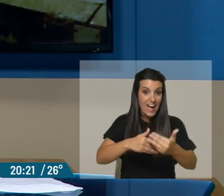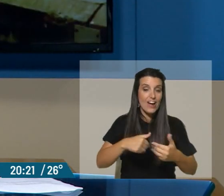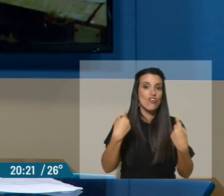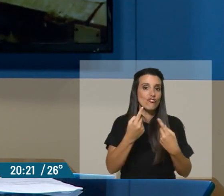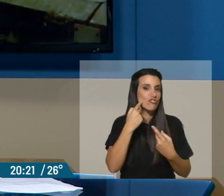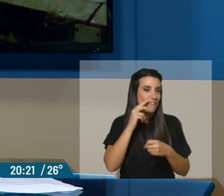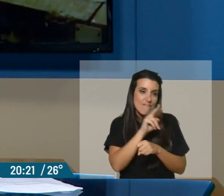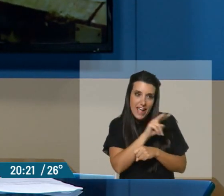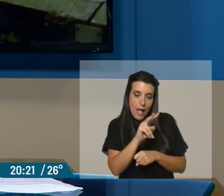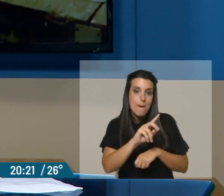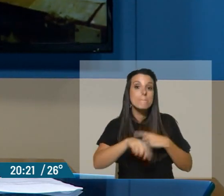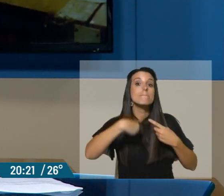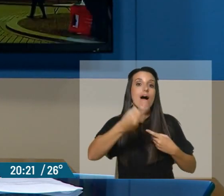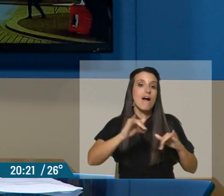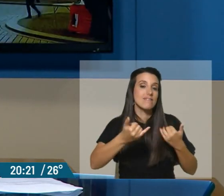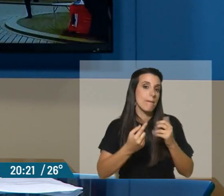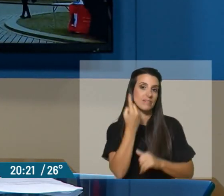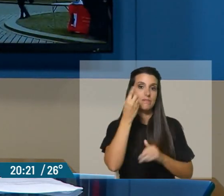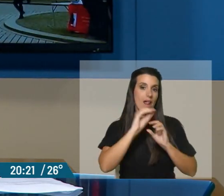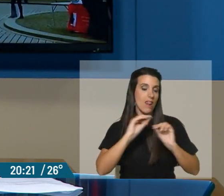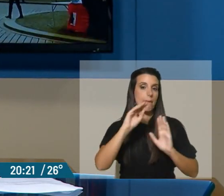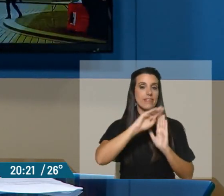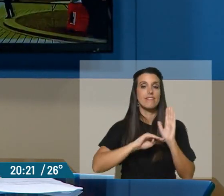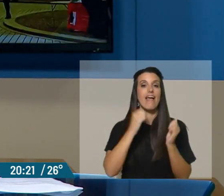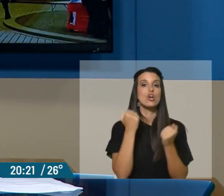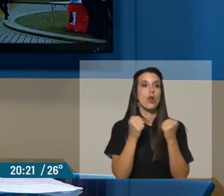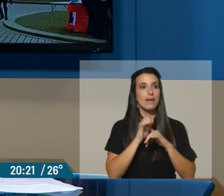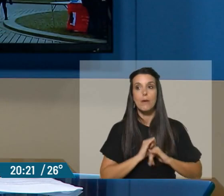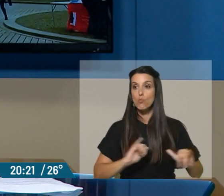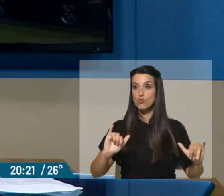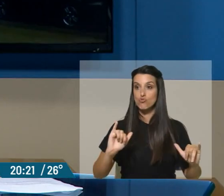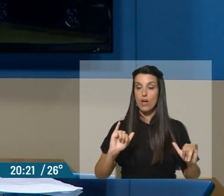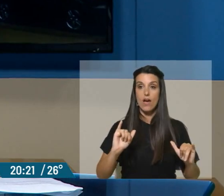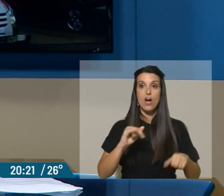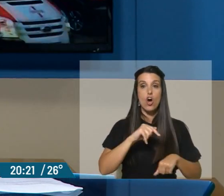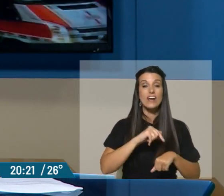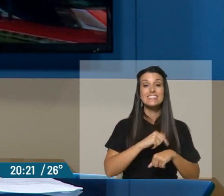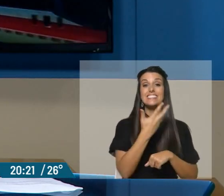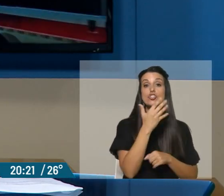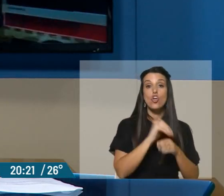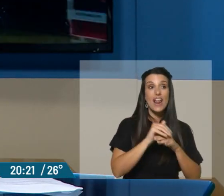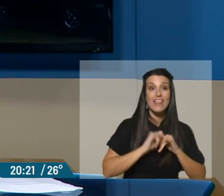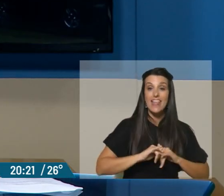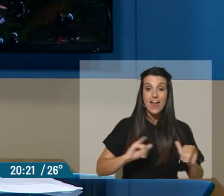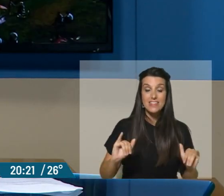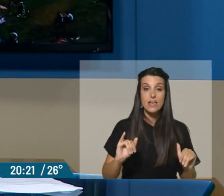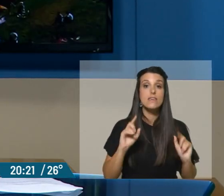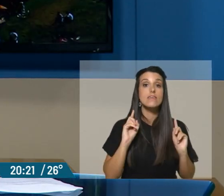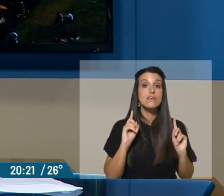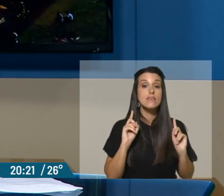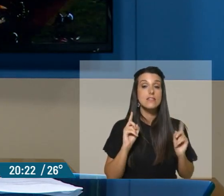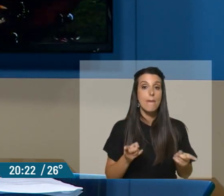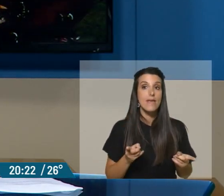a estar siguiendo. A partir de mañana, lo principal van a ser las medidas económicas que se anuncian a las 5 de la tarde, como decía Eugenia, y que